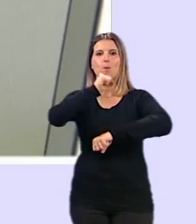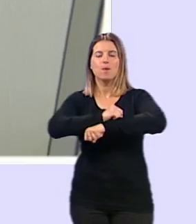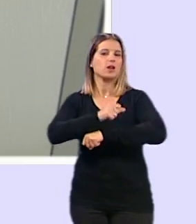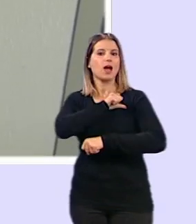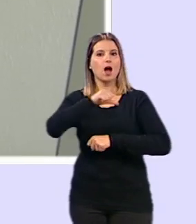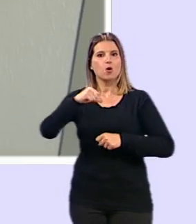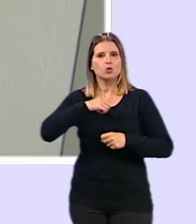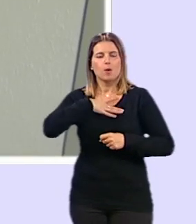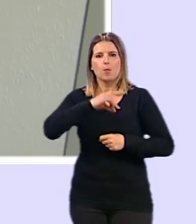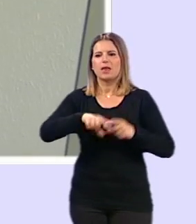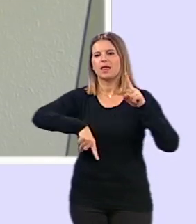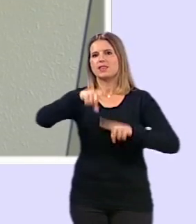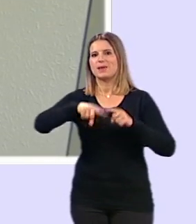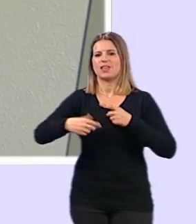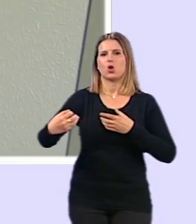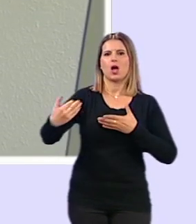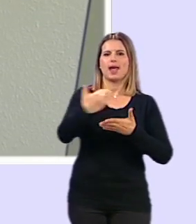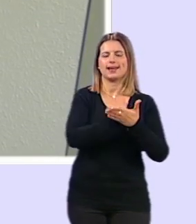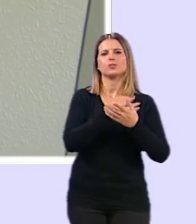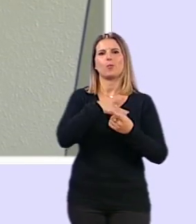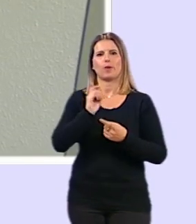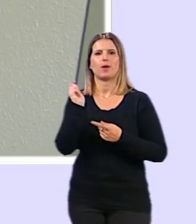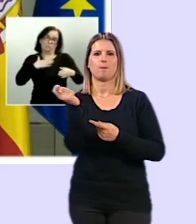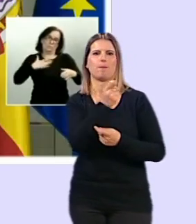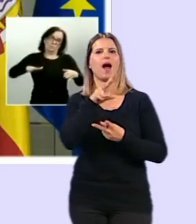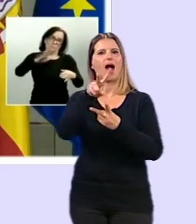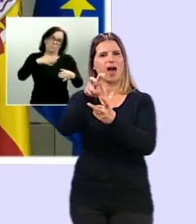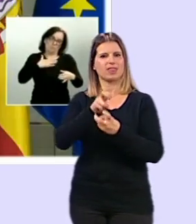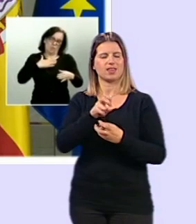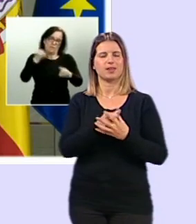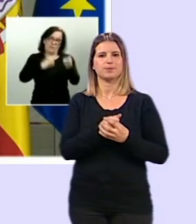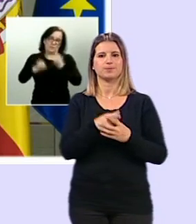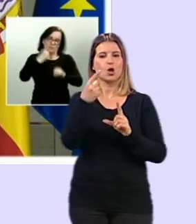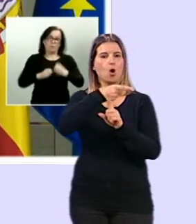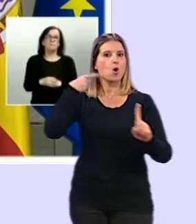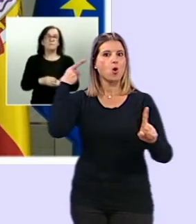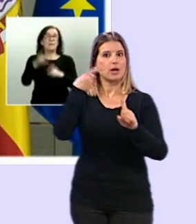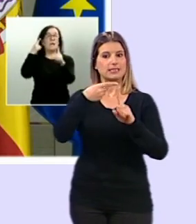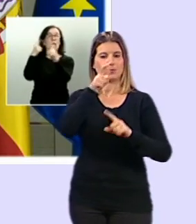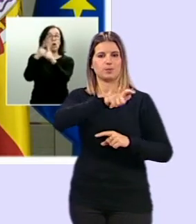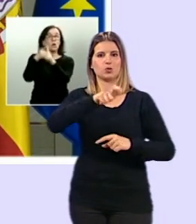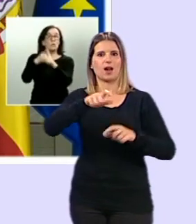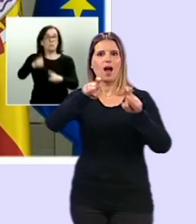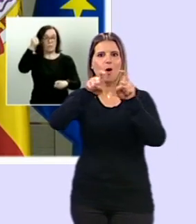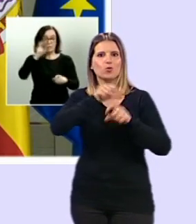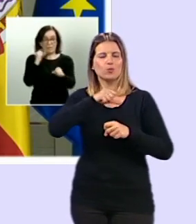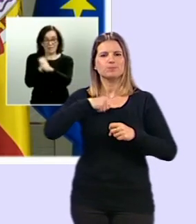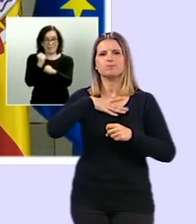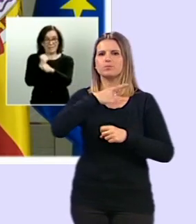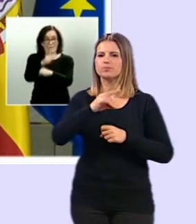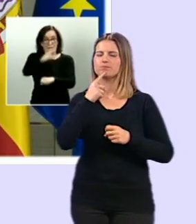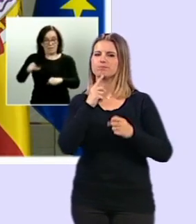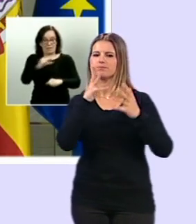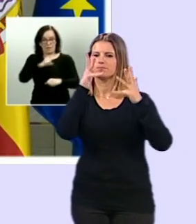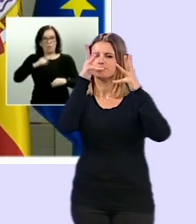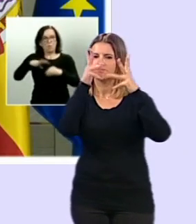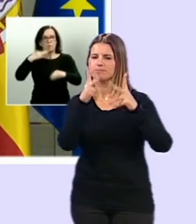tributar en función de sus ingresos reales y no por módulos. Este objetivo, en particular, los trabajadores autónomos podrán realizar el cálculo